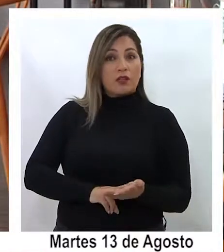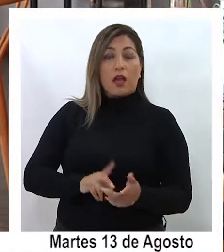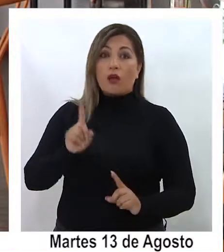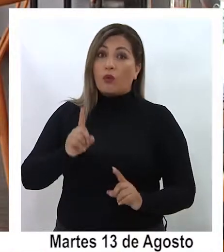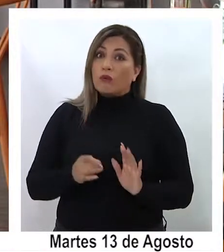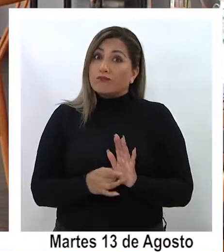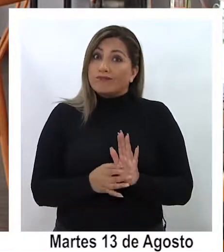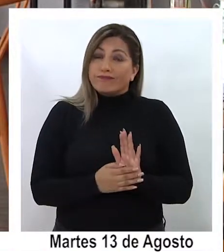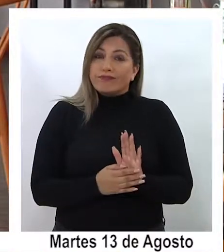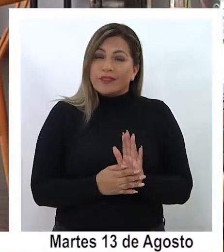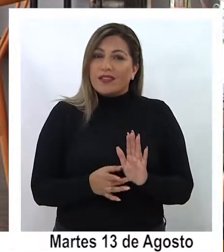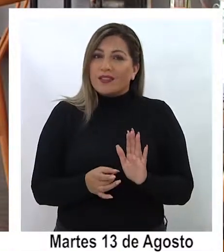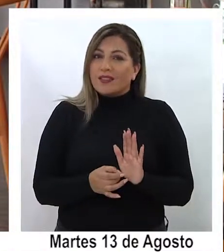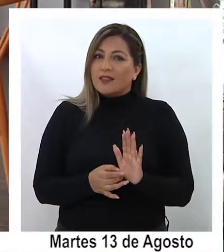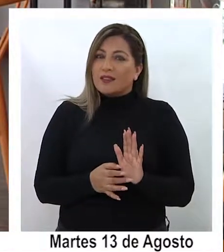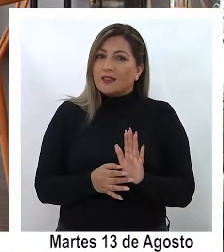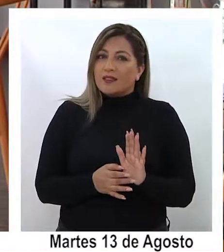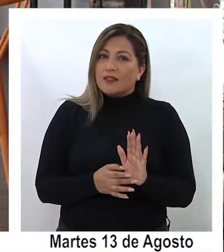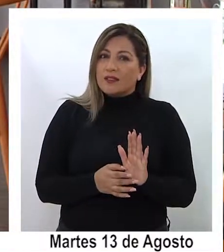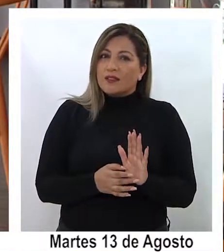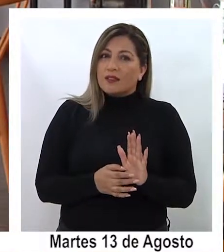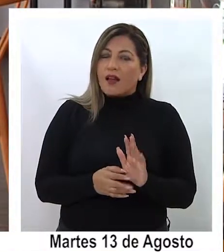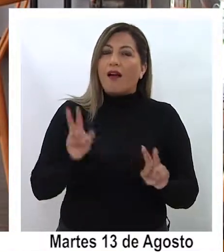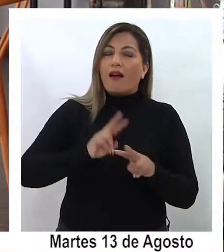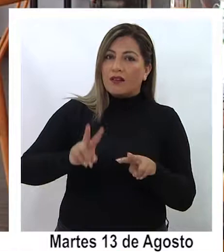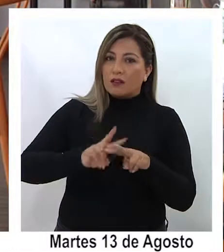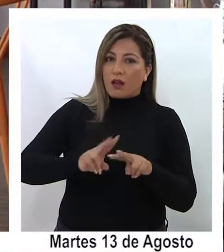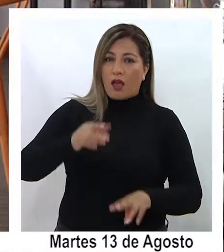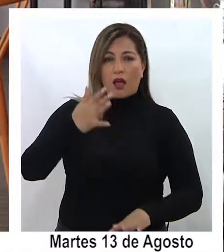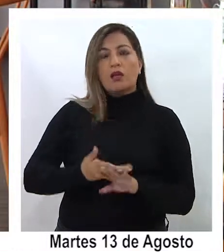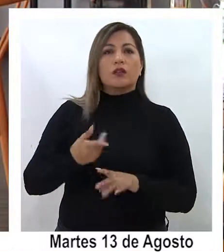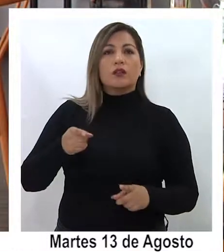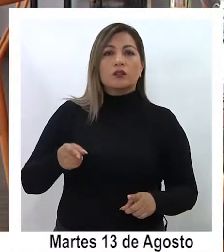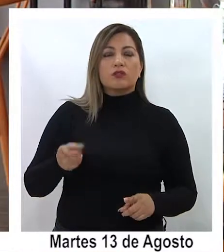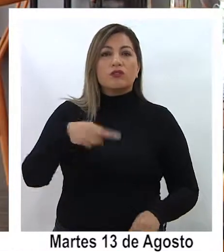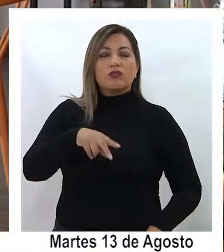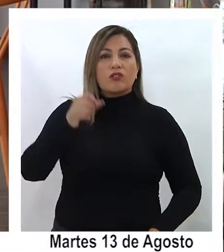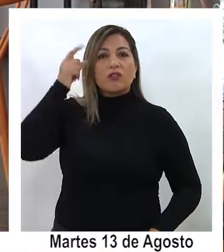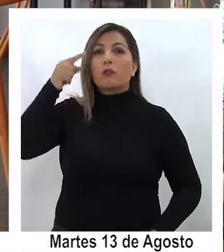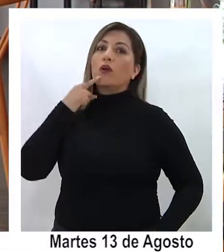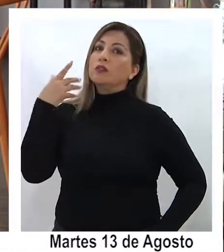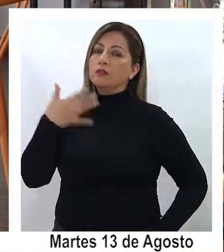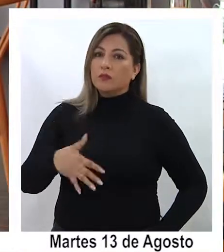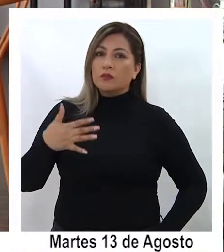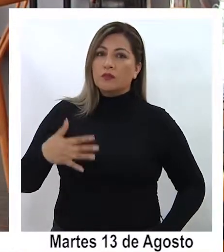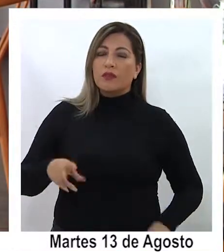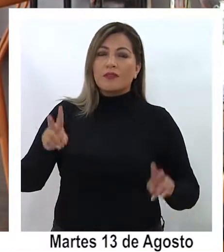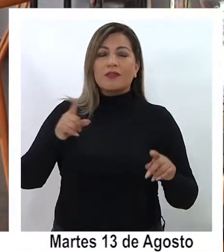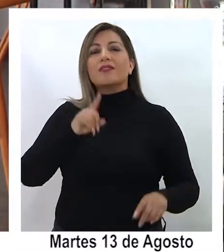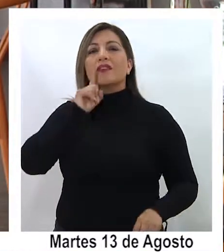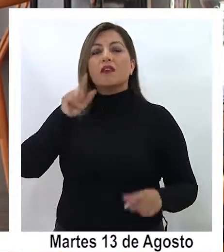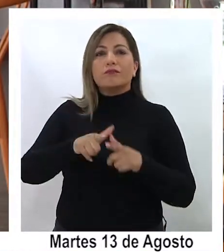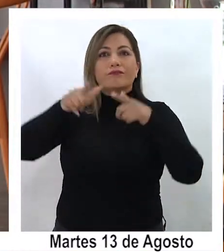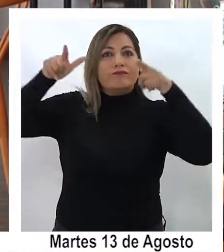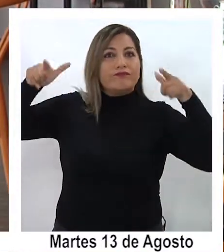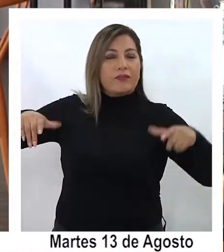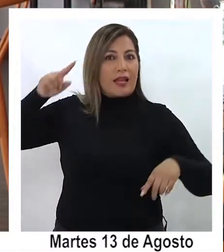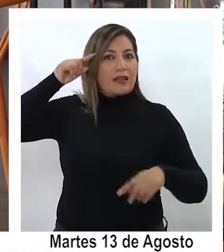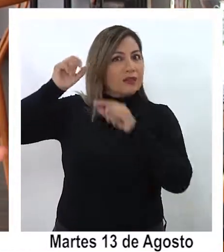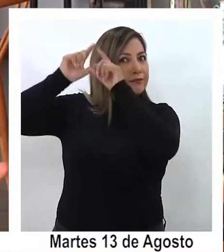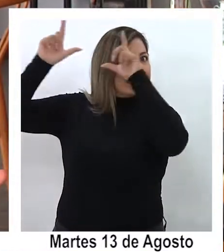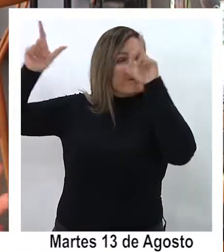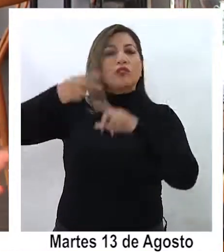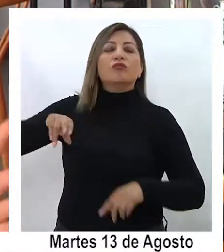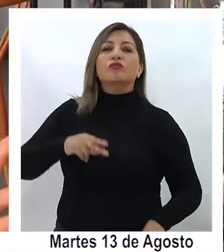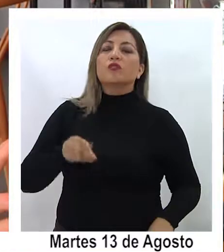hay vulneración, reparar entonces, hay una lógica muy relevante en términos de poder ampliar este concepto nosotros